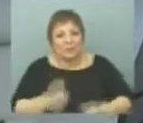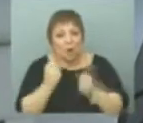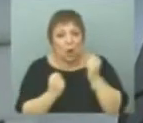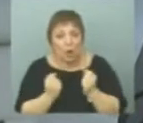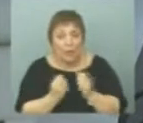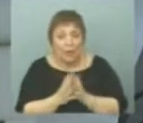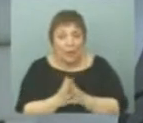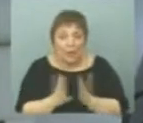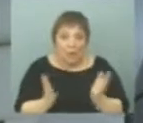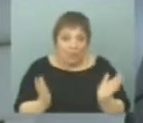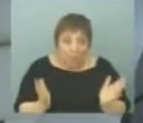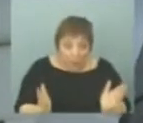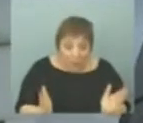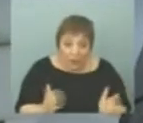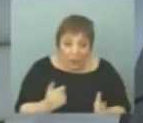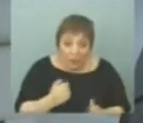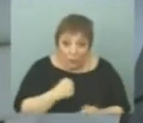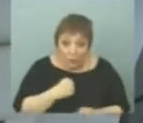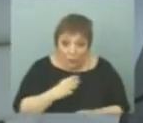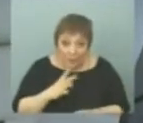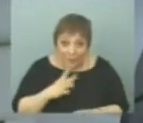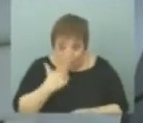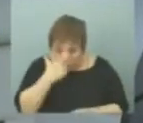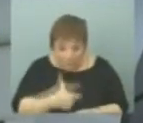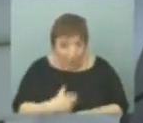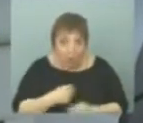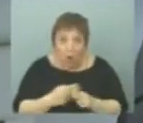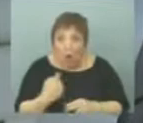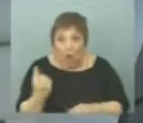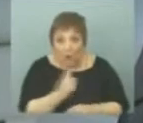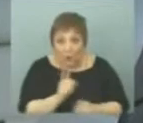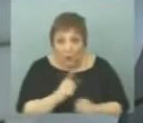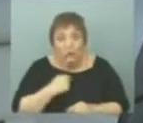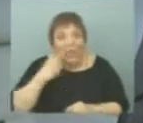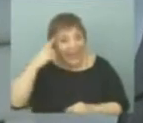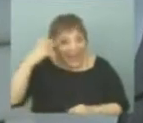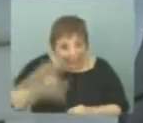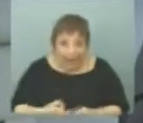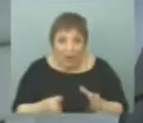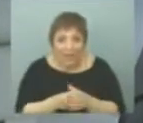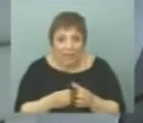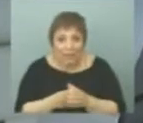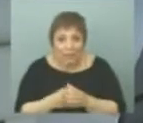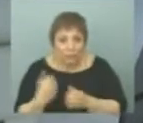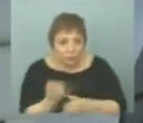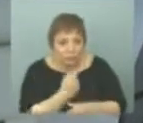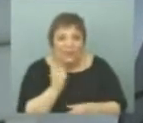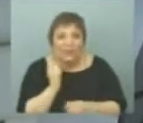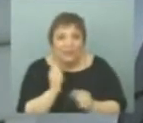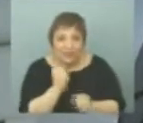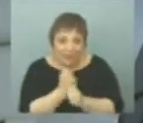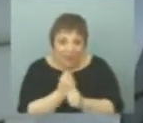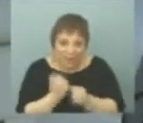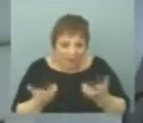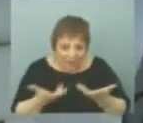Bueno, yo personalmente no creo en los nombres, yo personalmente creo en los equipos y en la formación de equipos. Naturalmente los